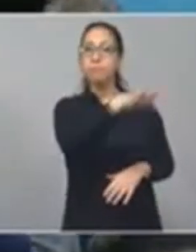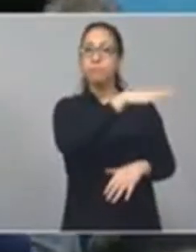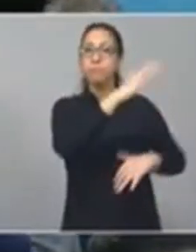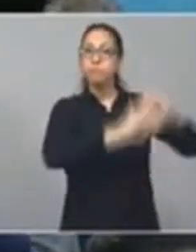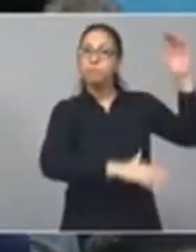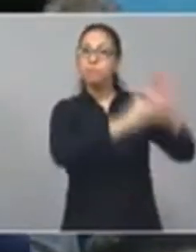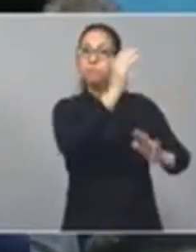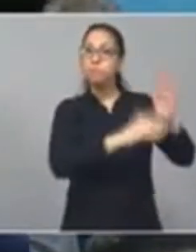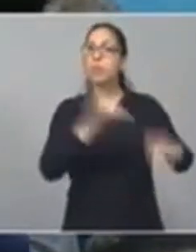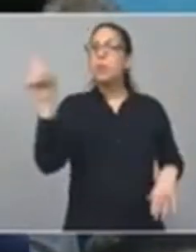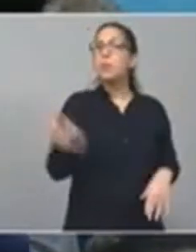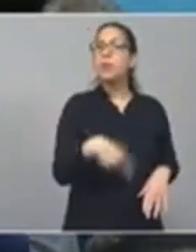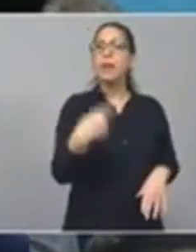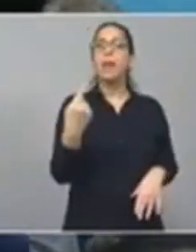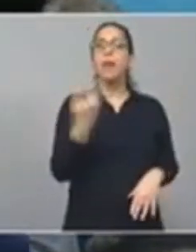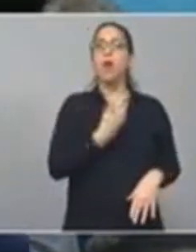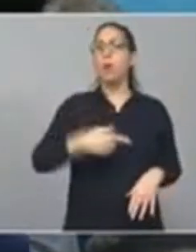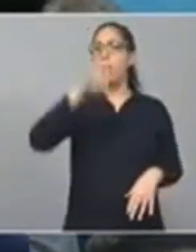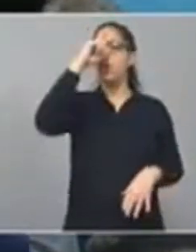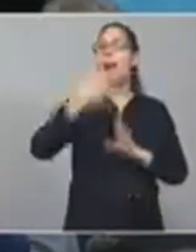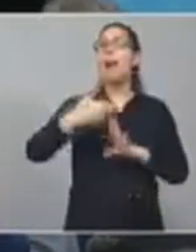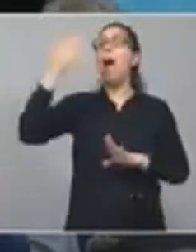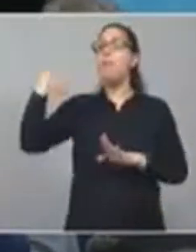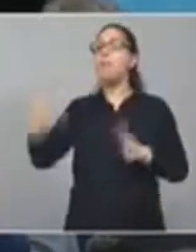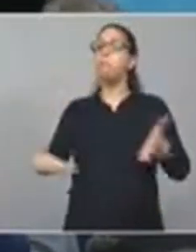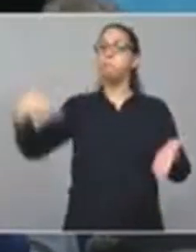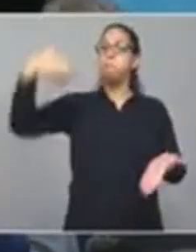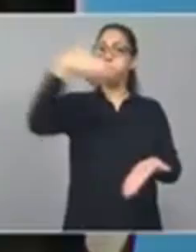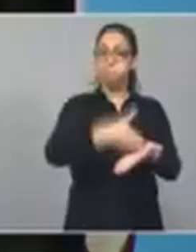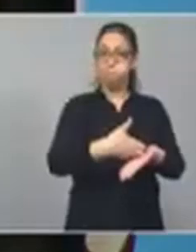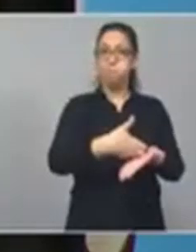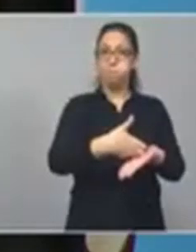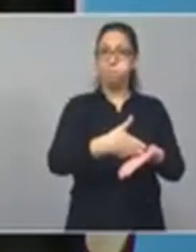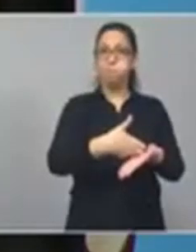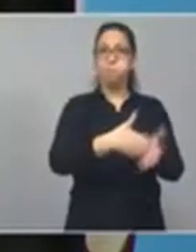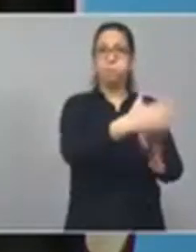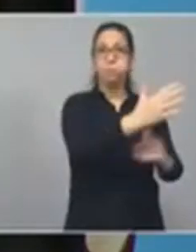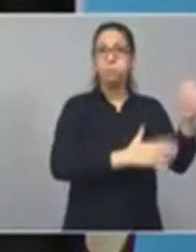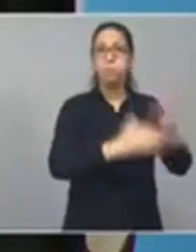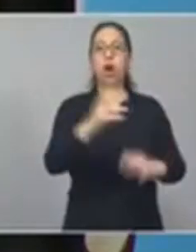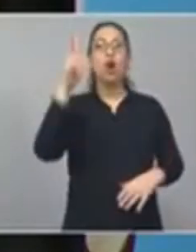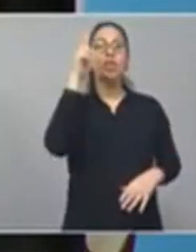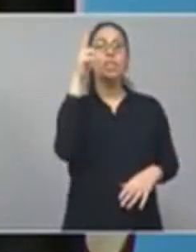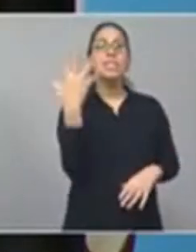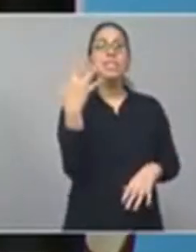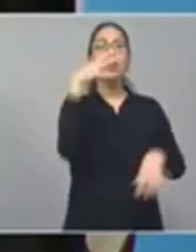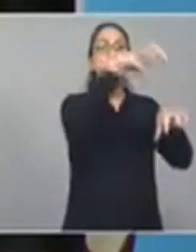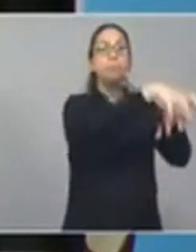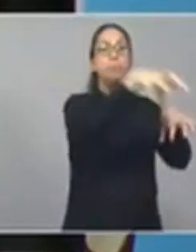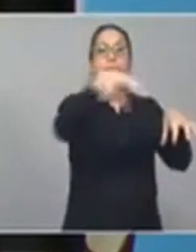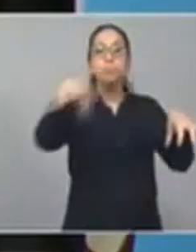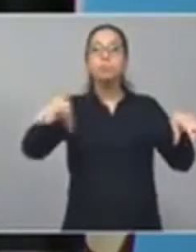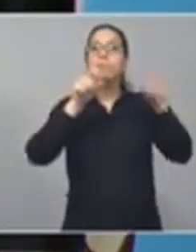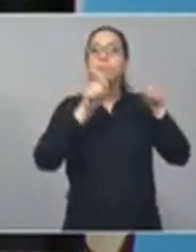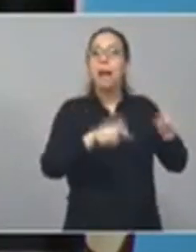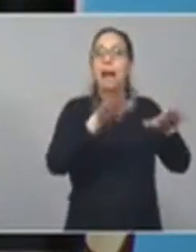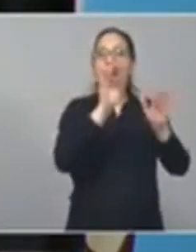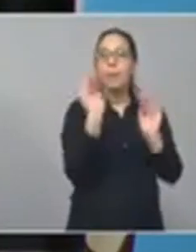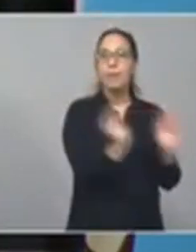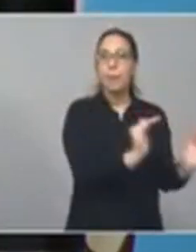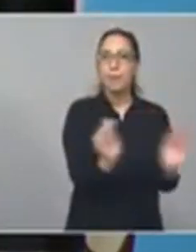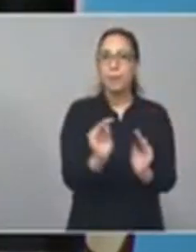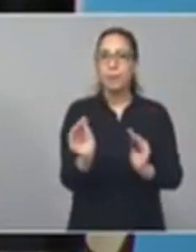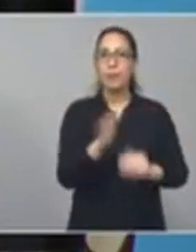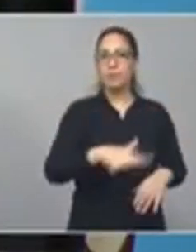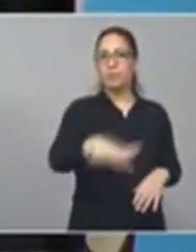financiamiento original del Gobierno Nacional, 85 centros de primera infancia en el territorio de la